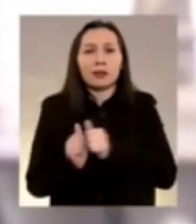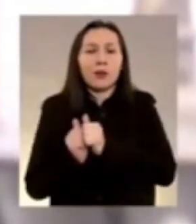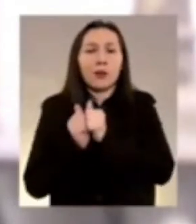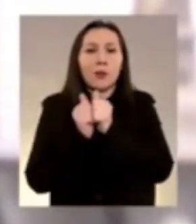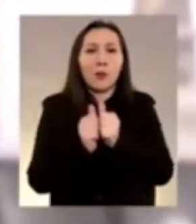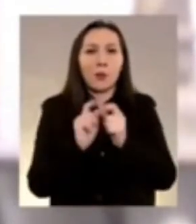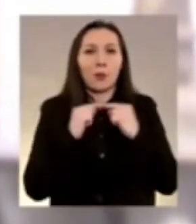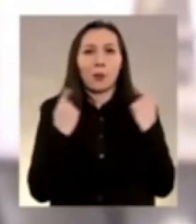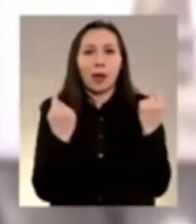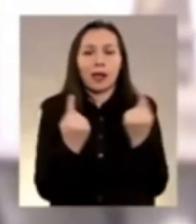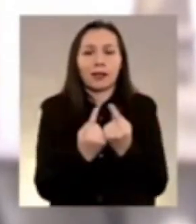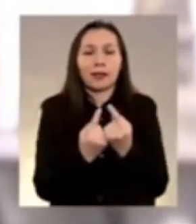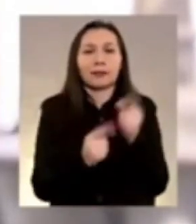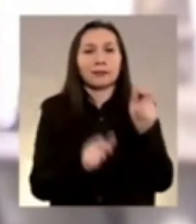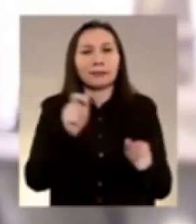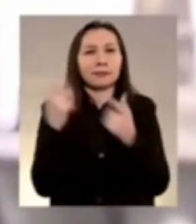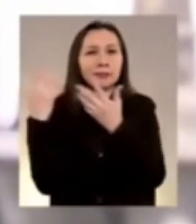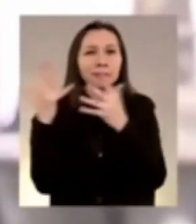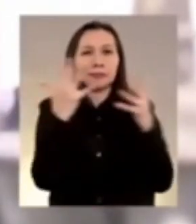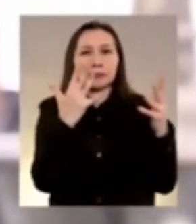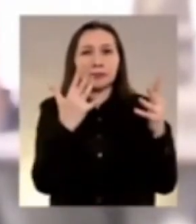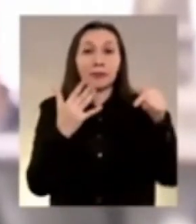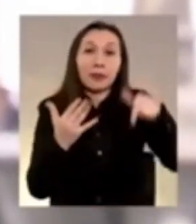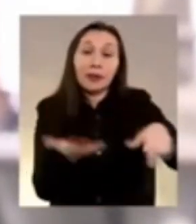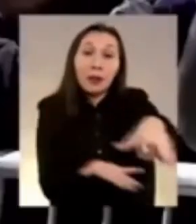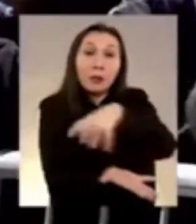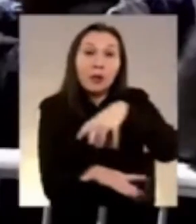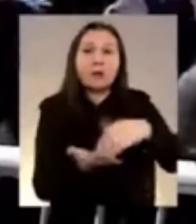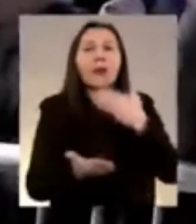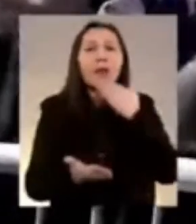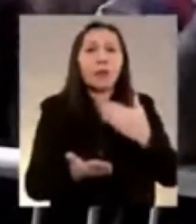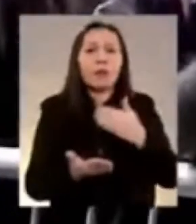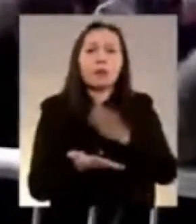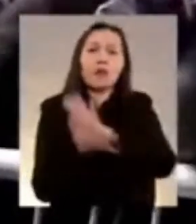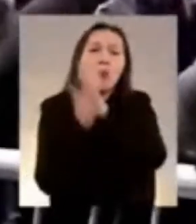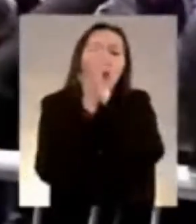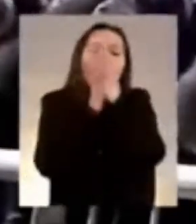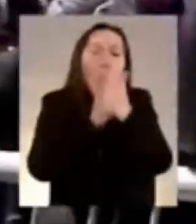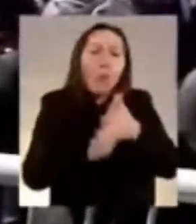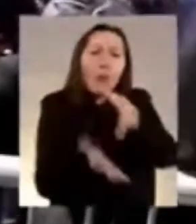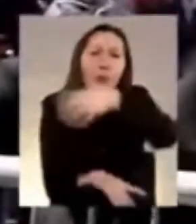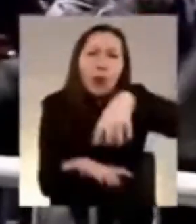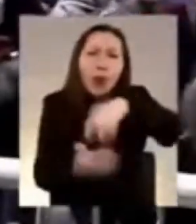acompaña desde esta plaza, pero desde todas las plazas.